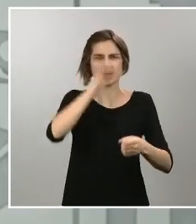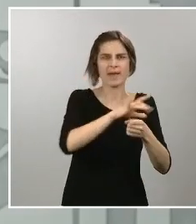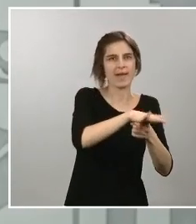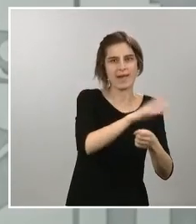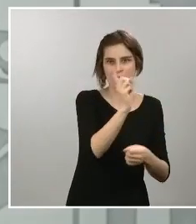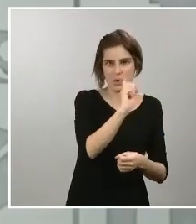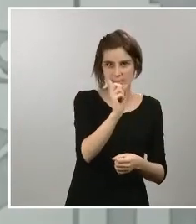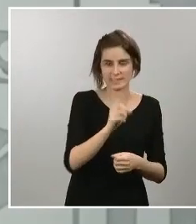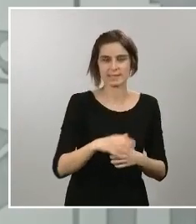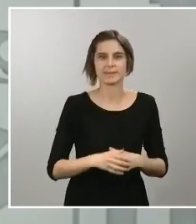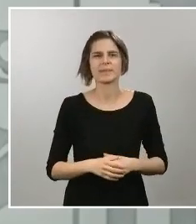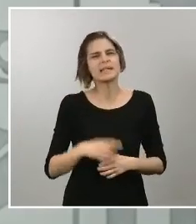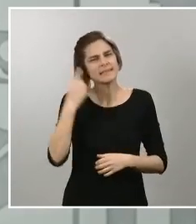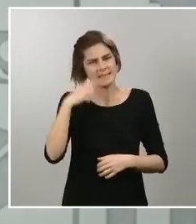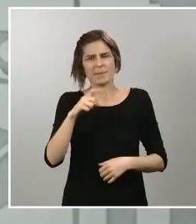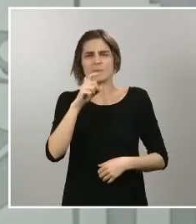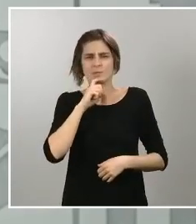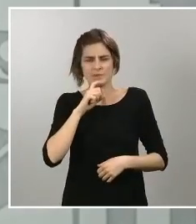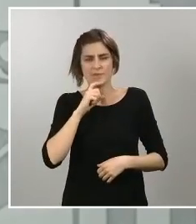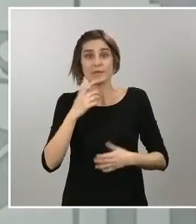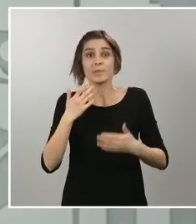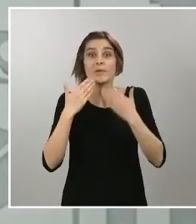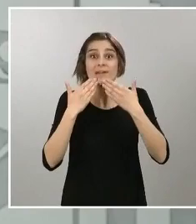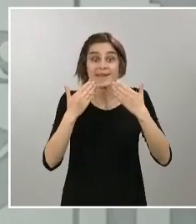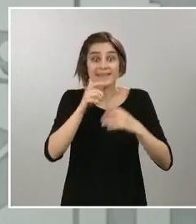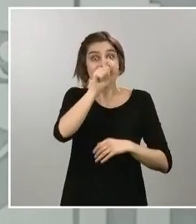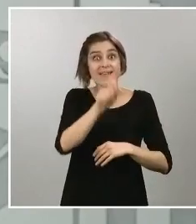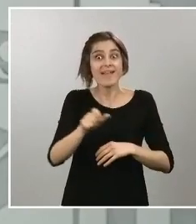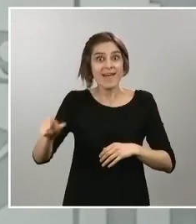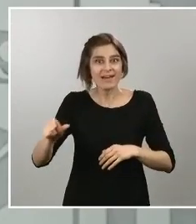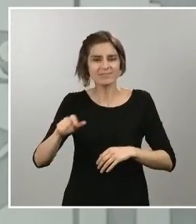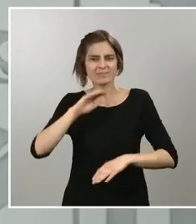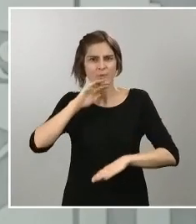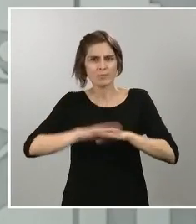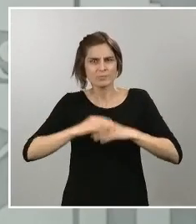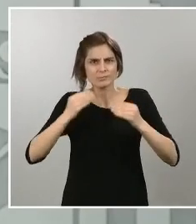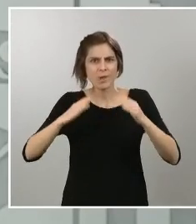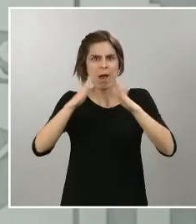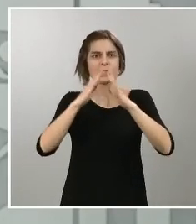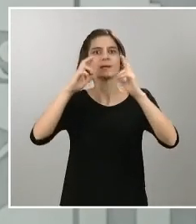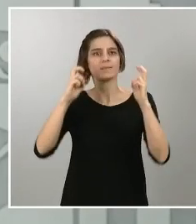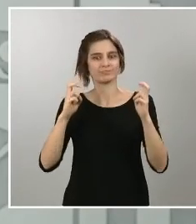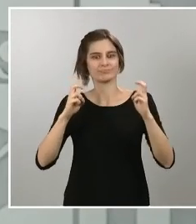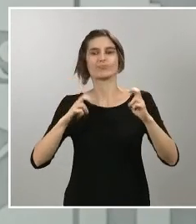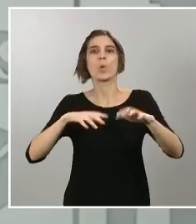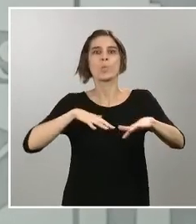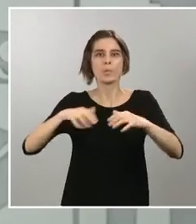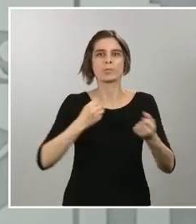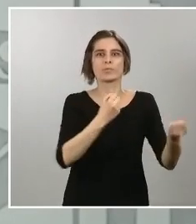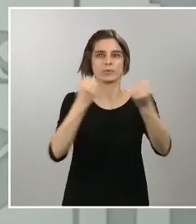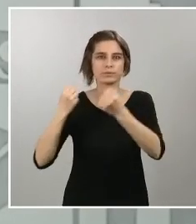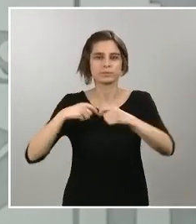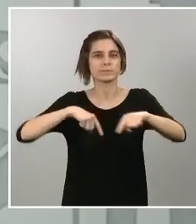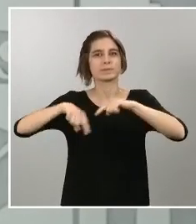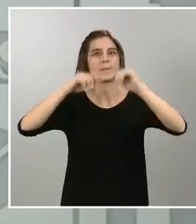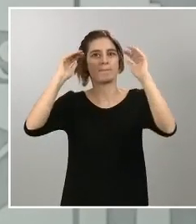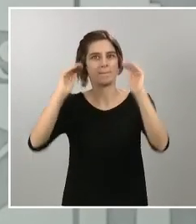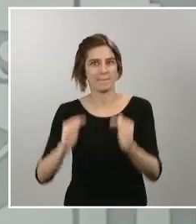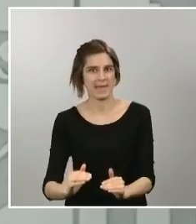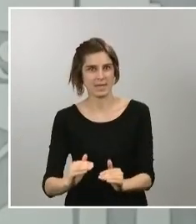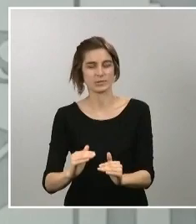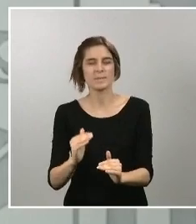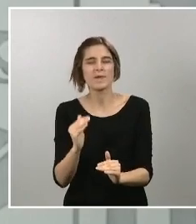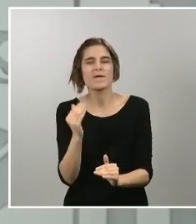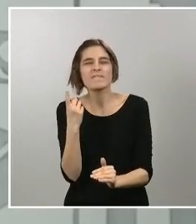conseguido bajarla hasta niveles muy importantes. Pero todavía nos queda ese pequeño margen y, por tanto, con esta